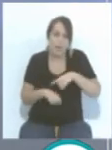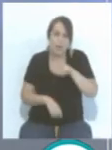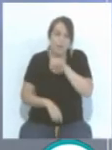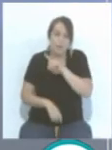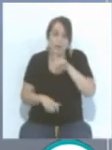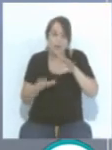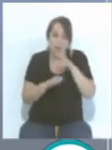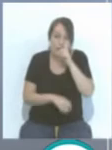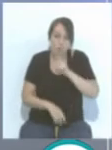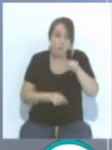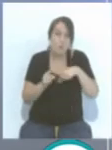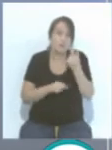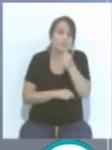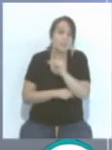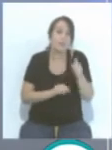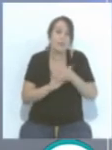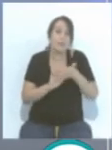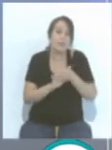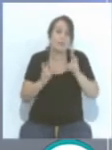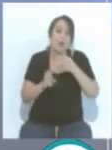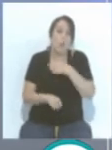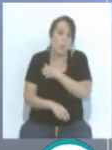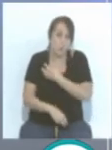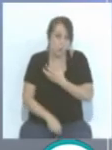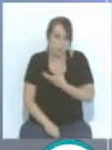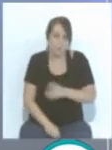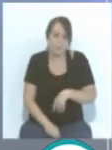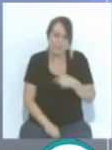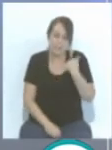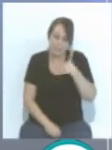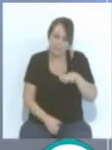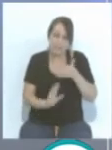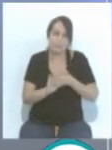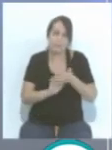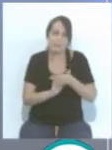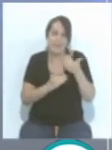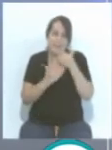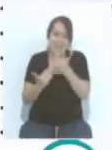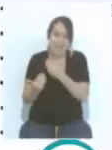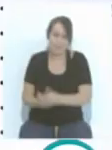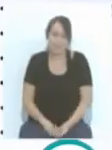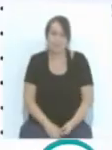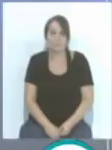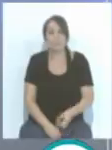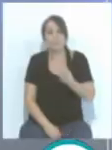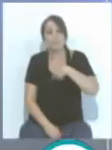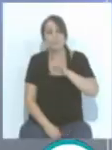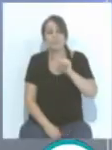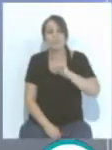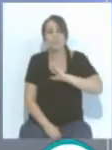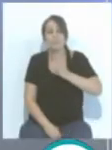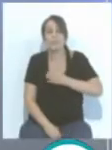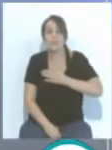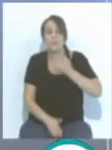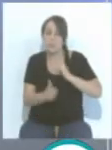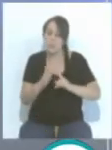años. Después tenemos que hablar la semana que viene sobre el escudo, ya lo vamos a hablar. Muchísimas gracias. A ti, Hugo. Nosotros nos despedimos hasta mañana